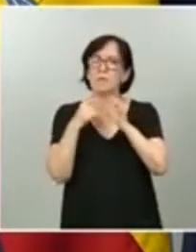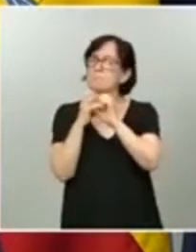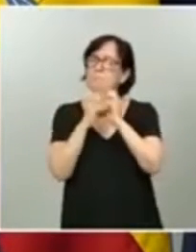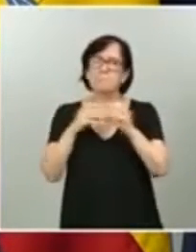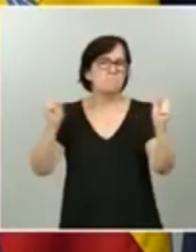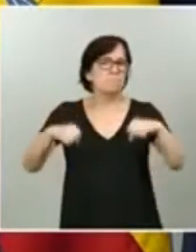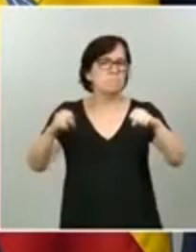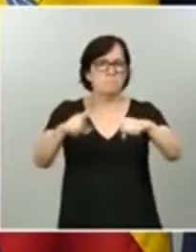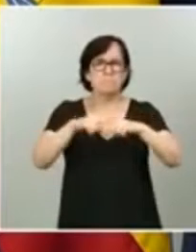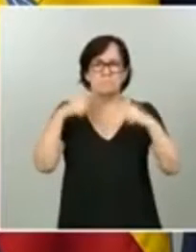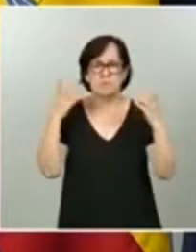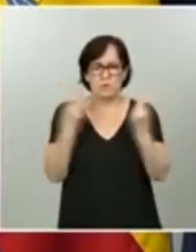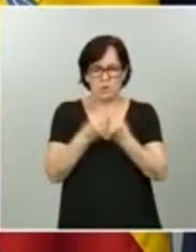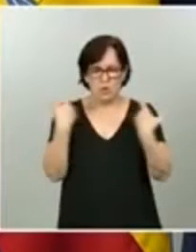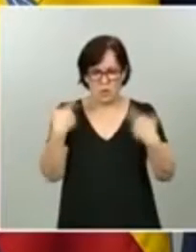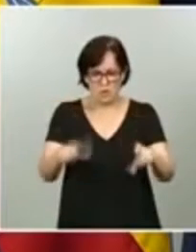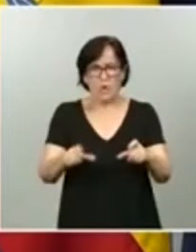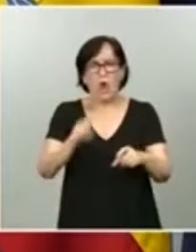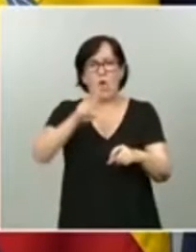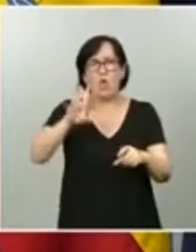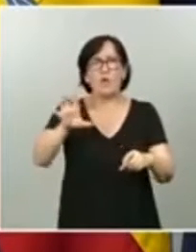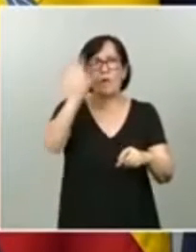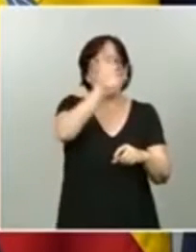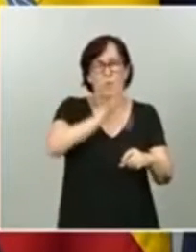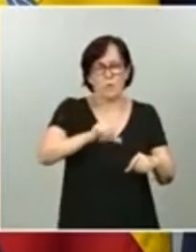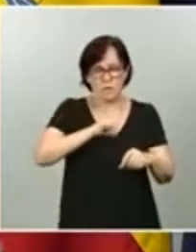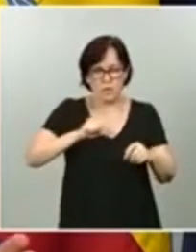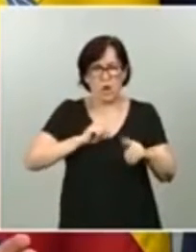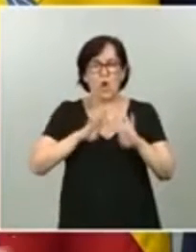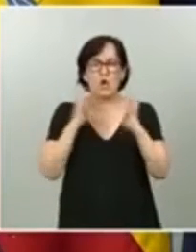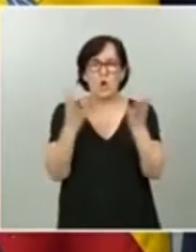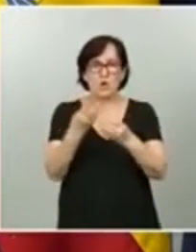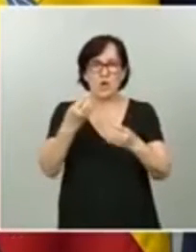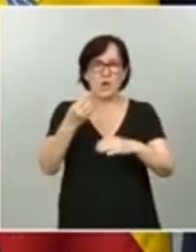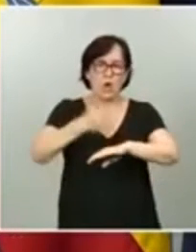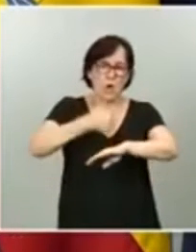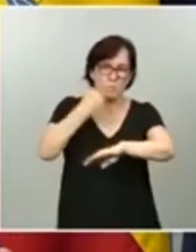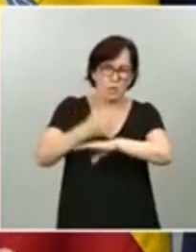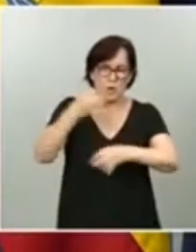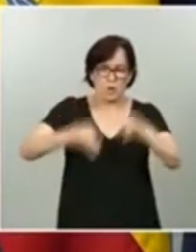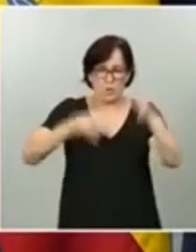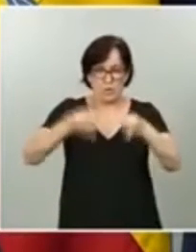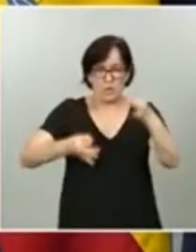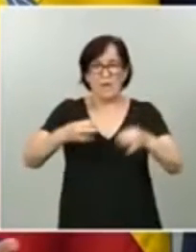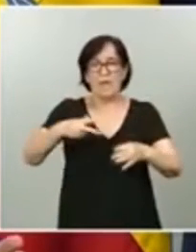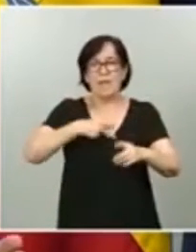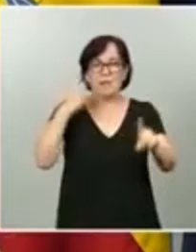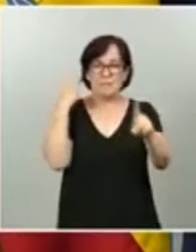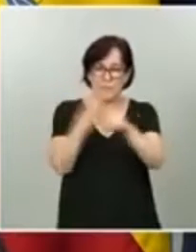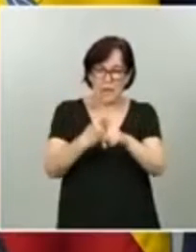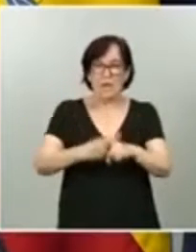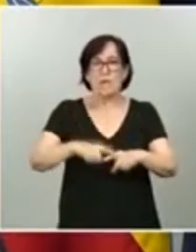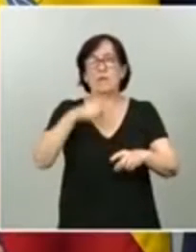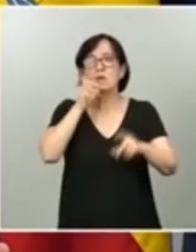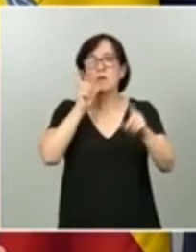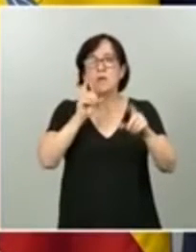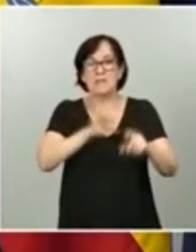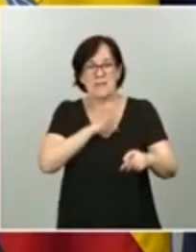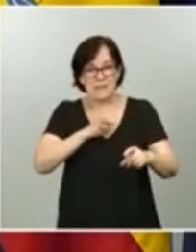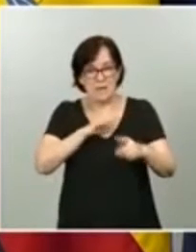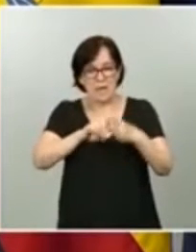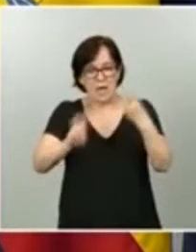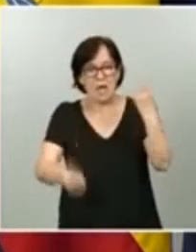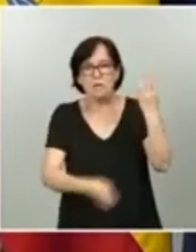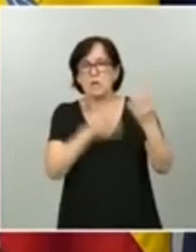el sector, con las doce comunidades autónomas, Consejo del Poder Judicial, Fiscalía y con operadores jurídicos y sindicatos, en orden a poner en